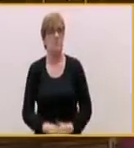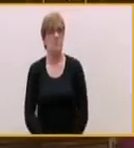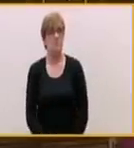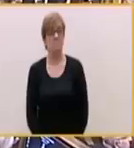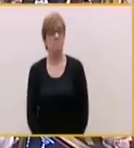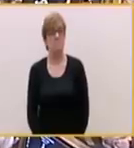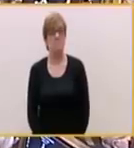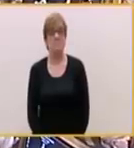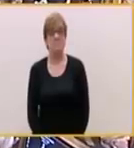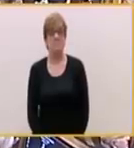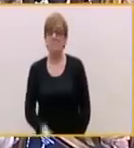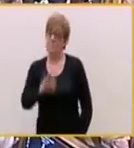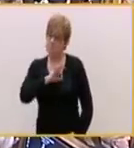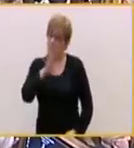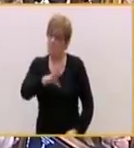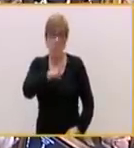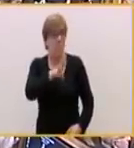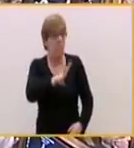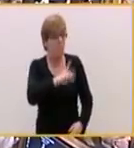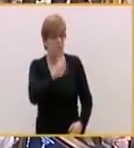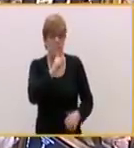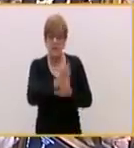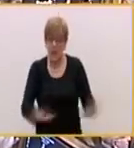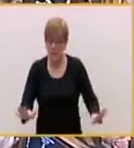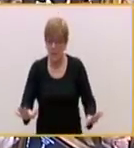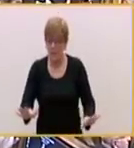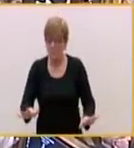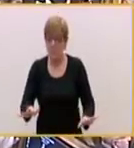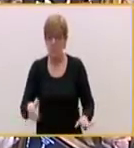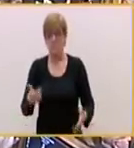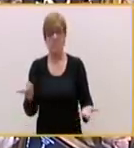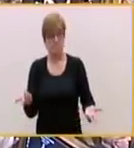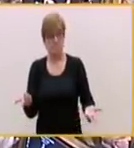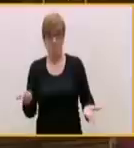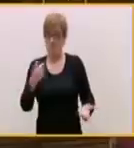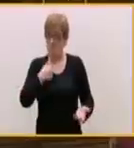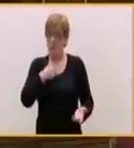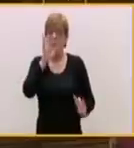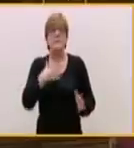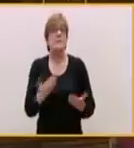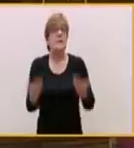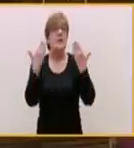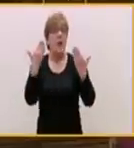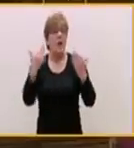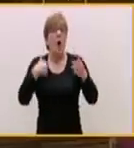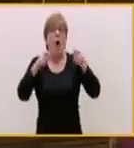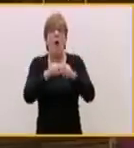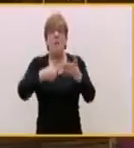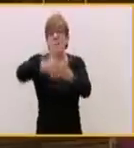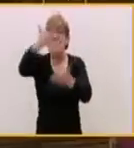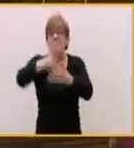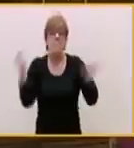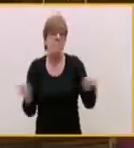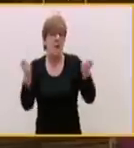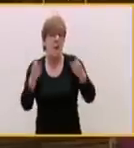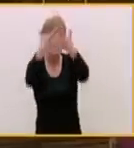Señora Pérez Domínguez, le ruego silencio. Que yo vivía. Por fortuna, hoy los titulares de los medios de comunicación